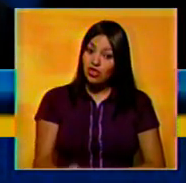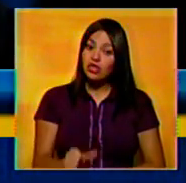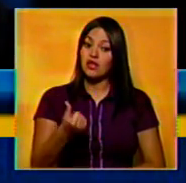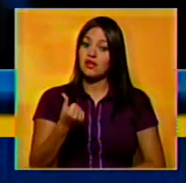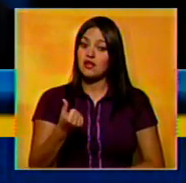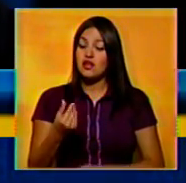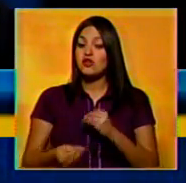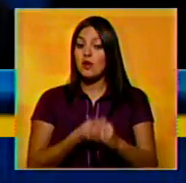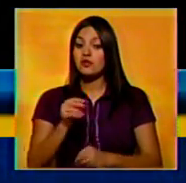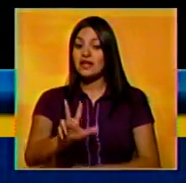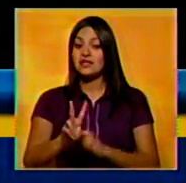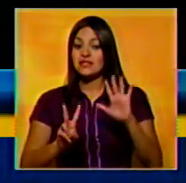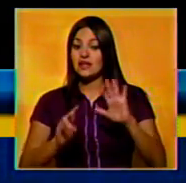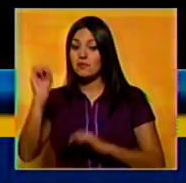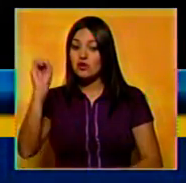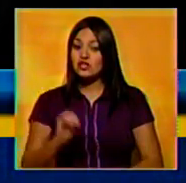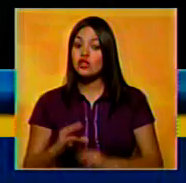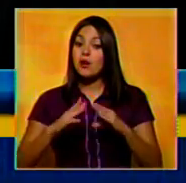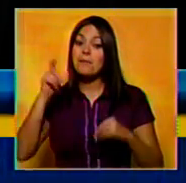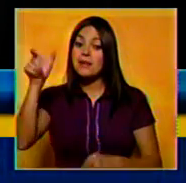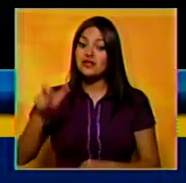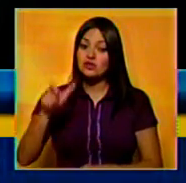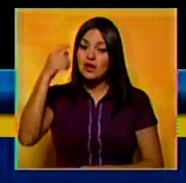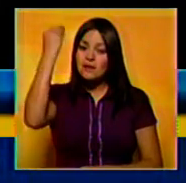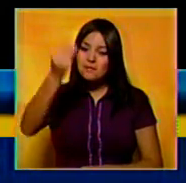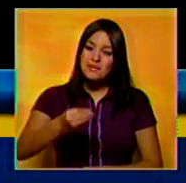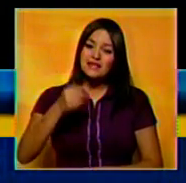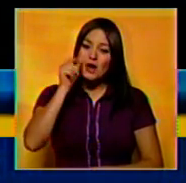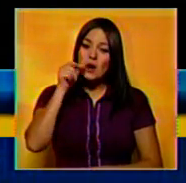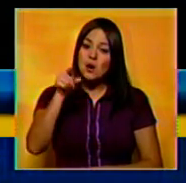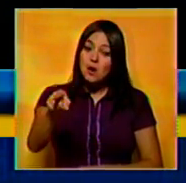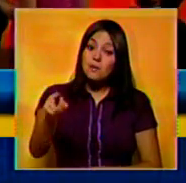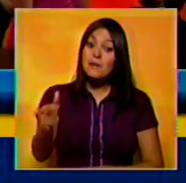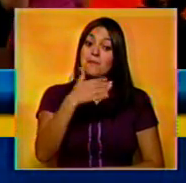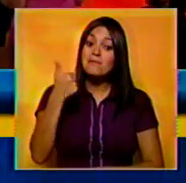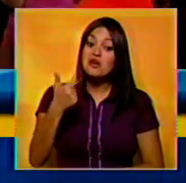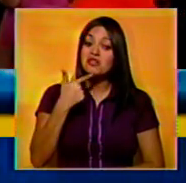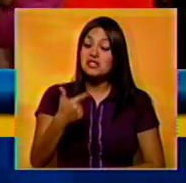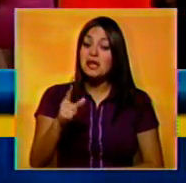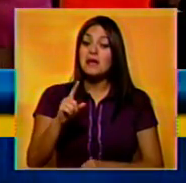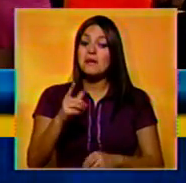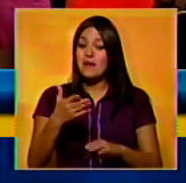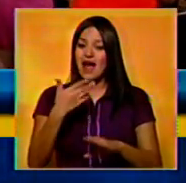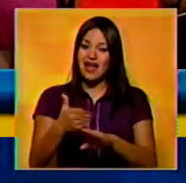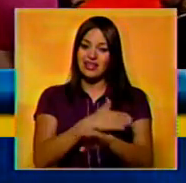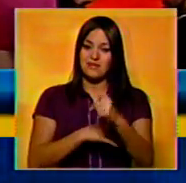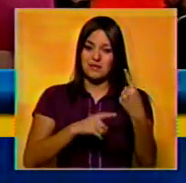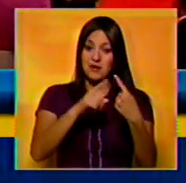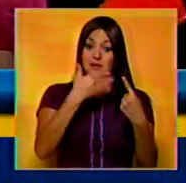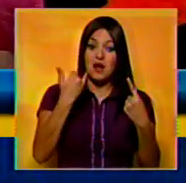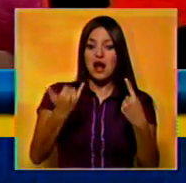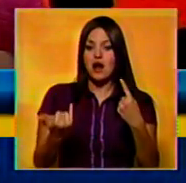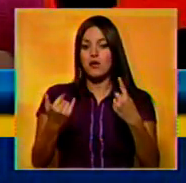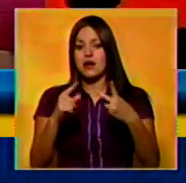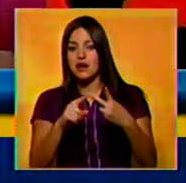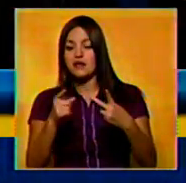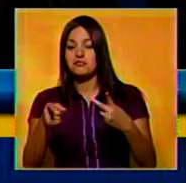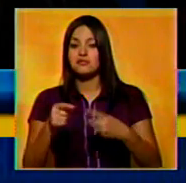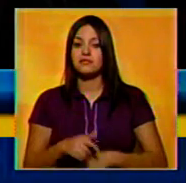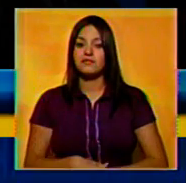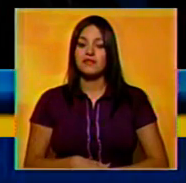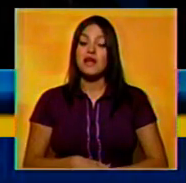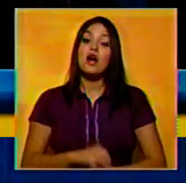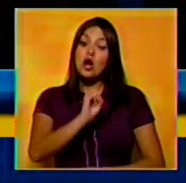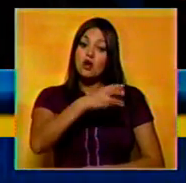contraste con el 37% de las personas que cree que a Mitt Romney le fue mejor que en el primer encuentro. El estudio mostró que Obama